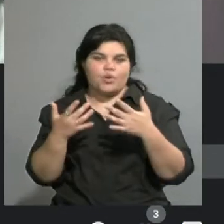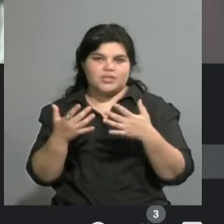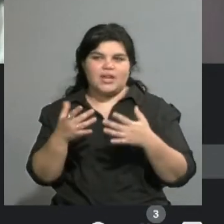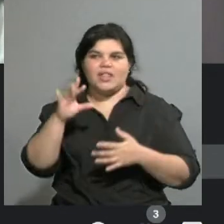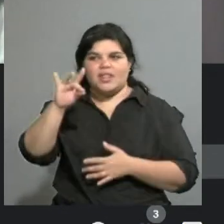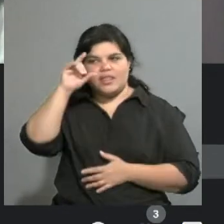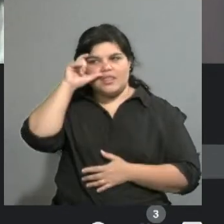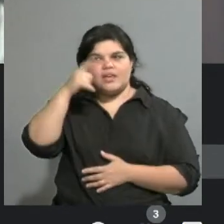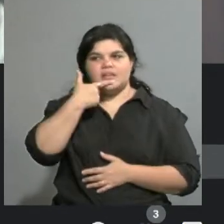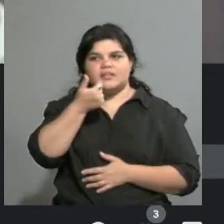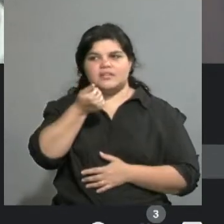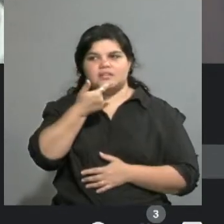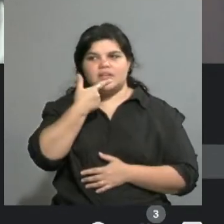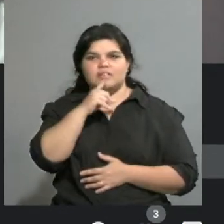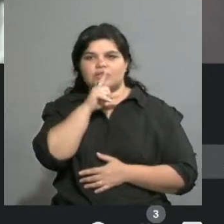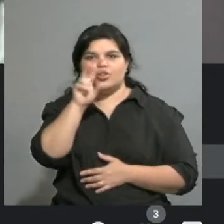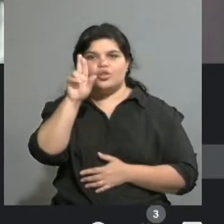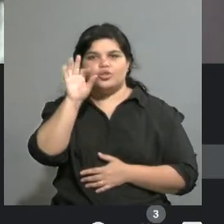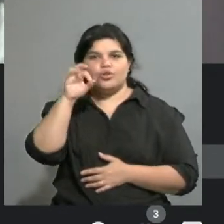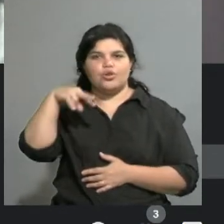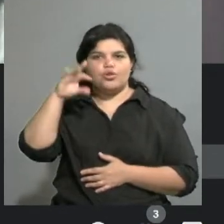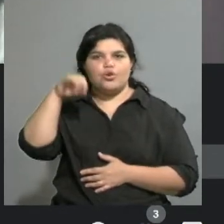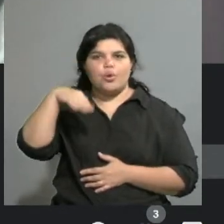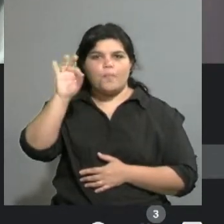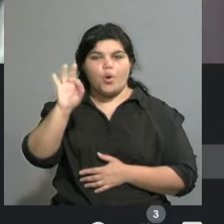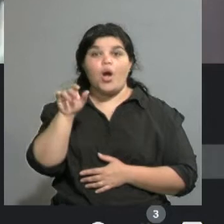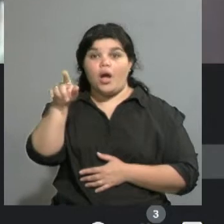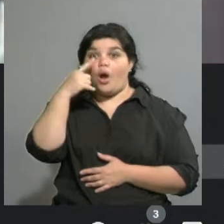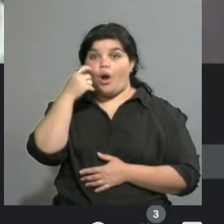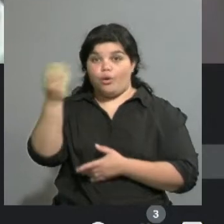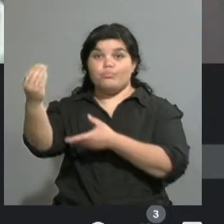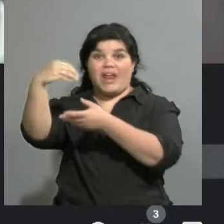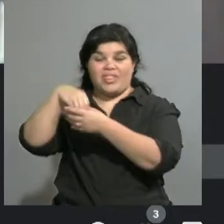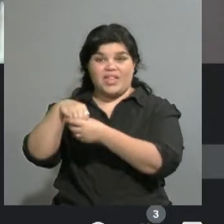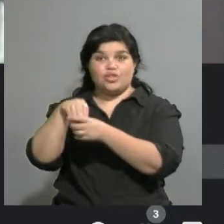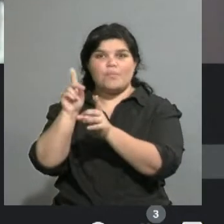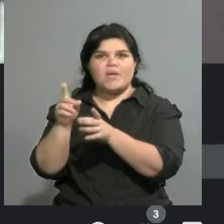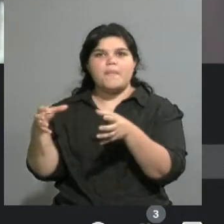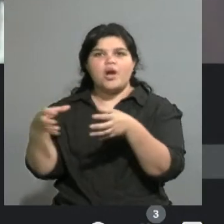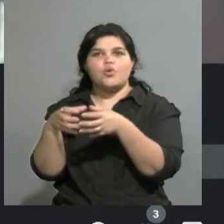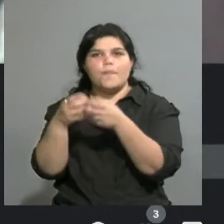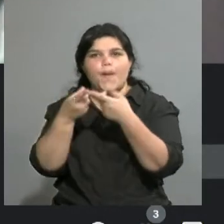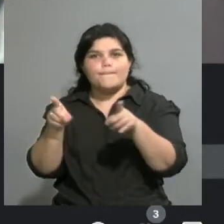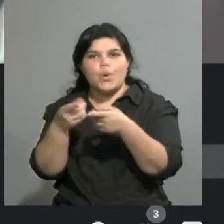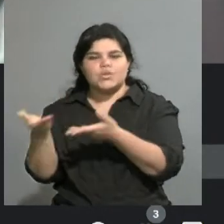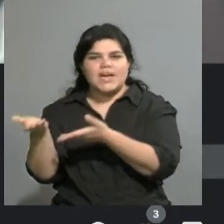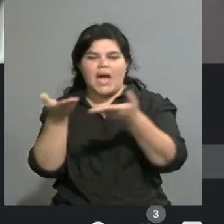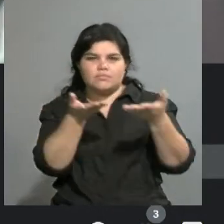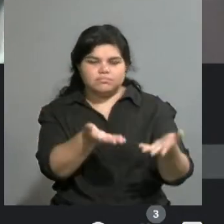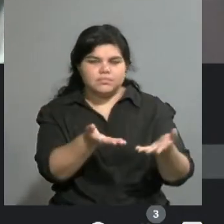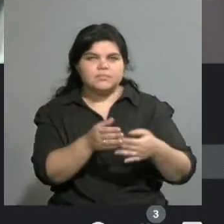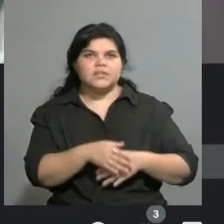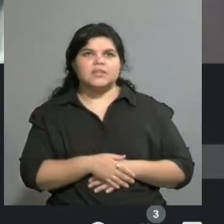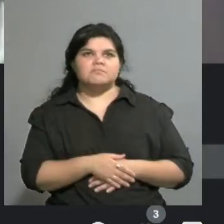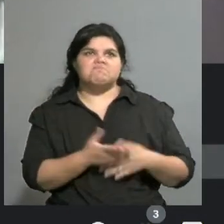Fabián es parte. Creo que ese ha sido como el intento de generar un diálogo entre